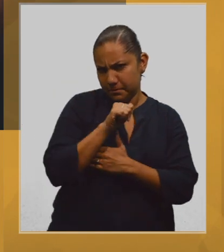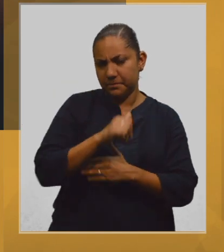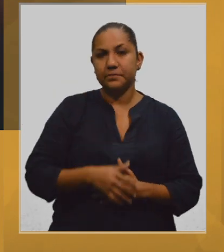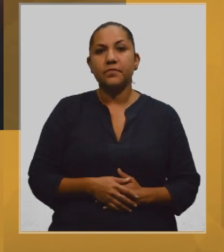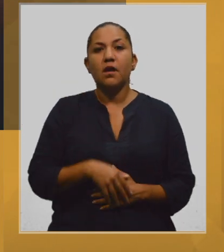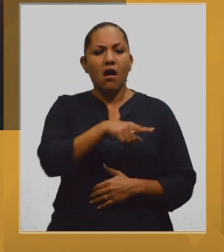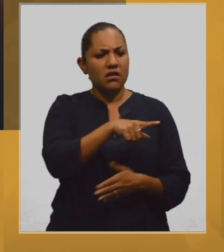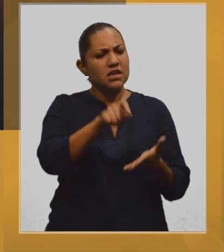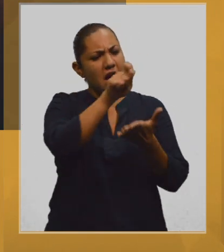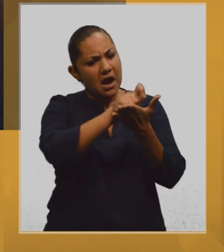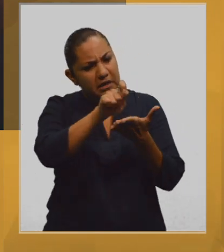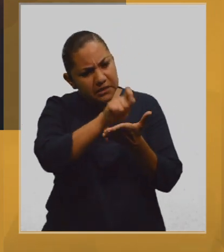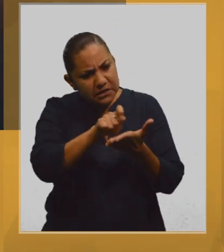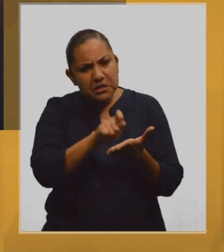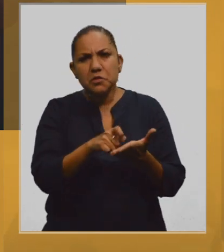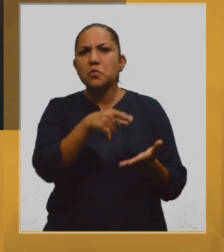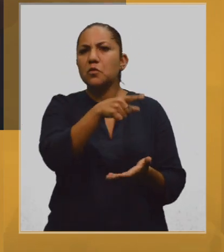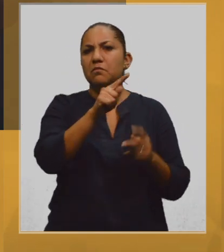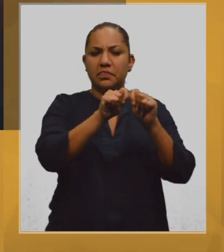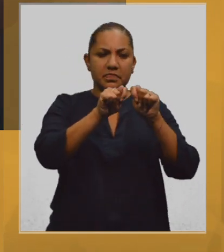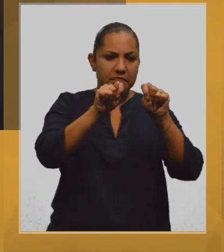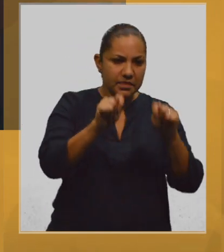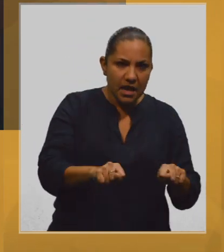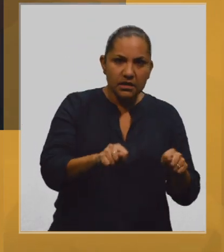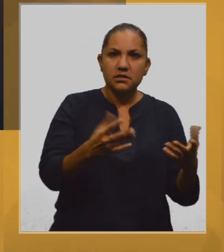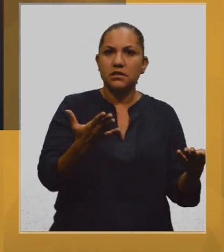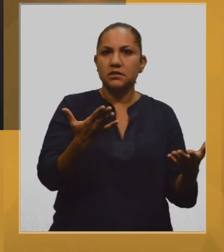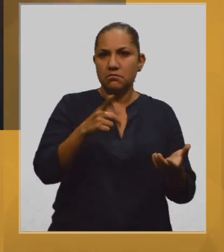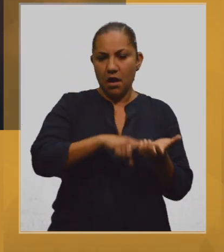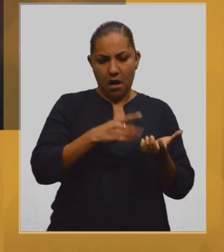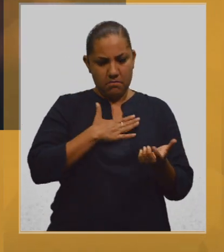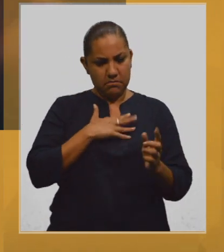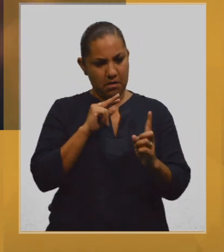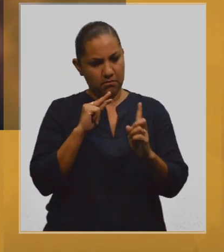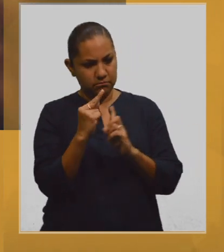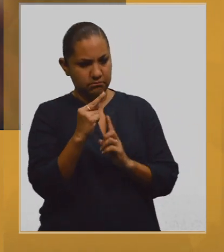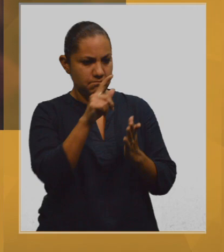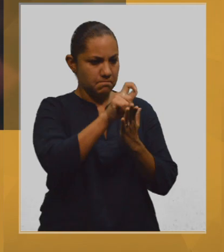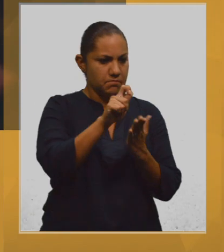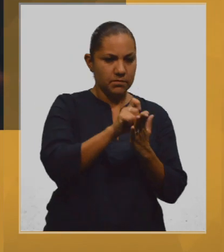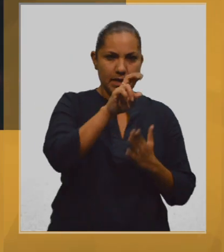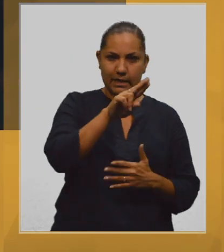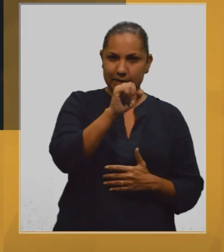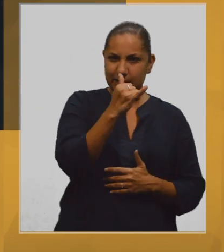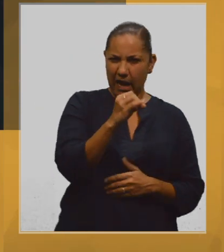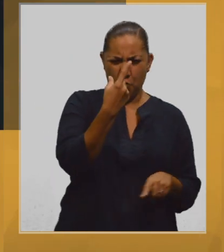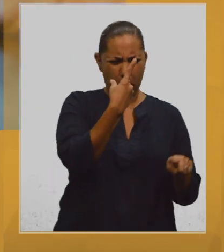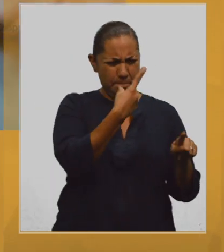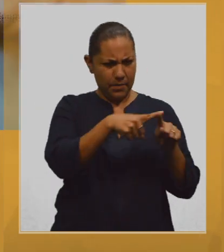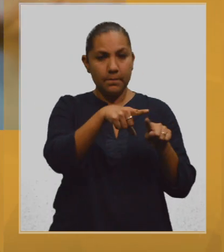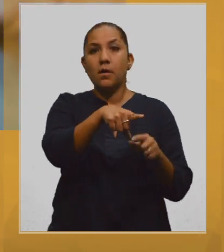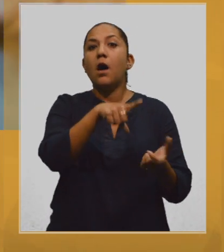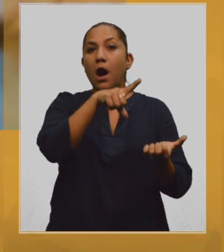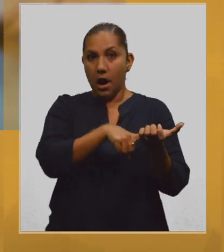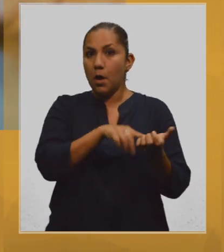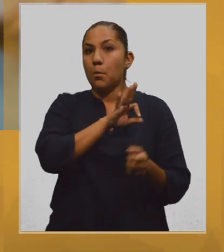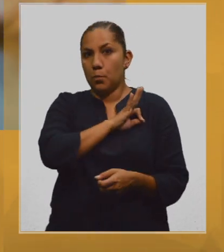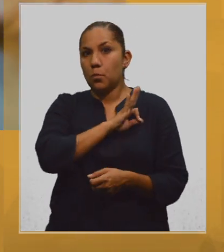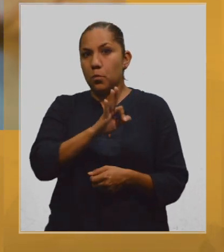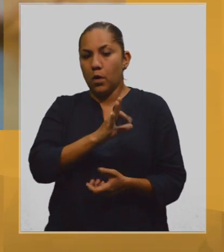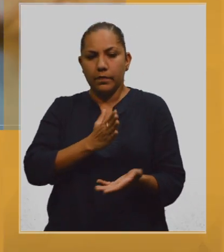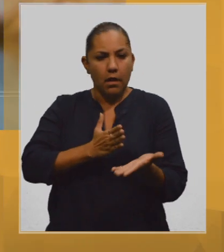videos, ensayos, tesis y un abanico muy amplio de posibilidades están disponibles en el buscador del repositorio,